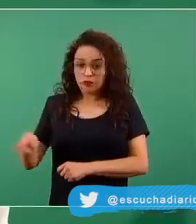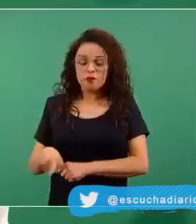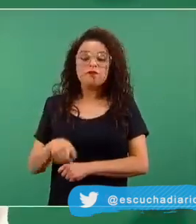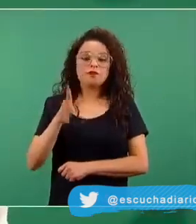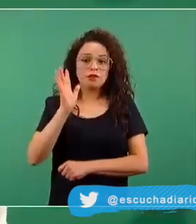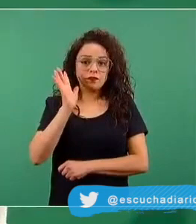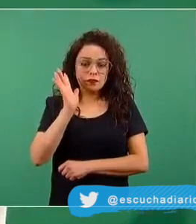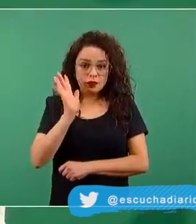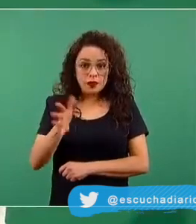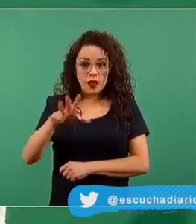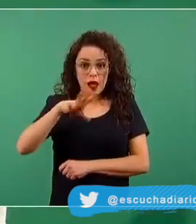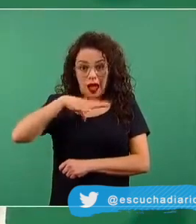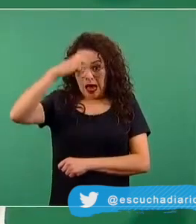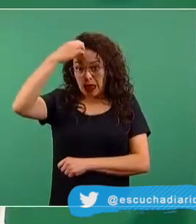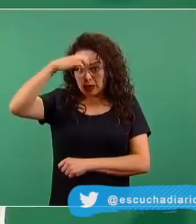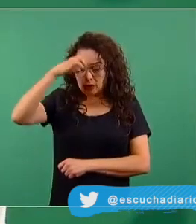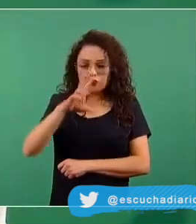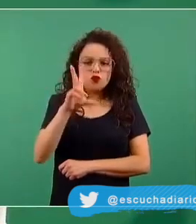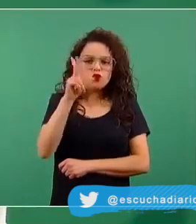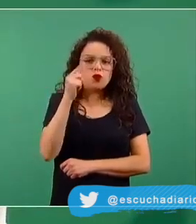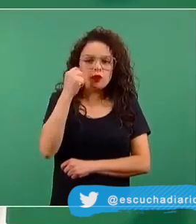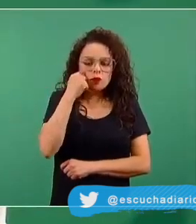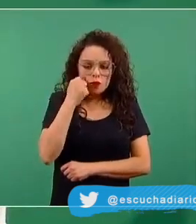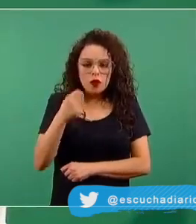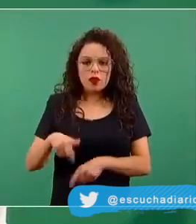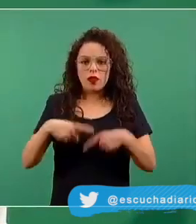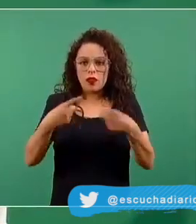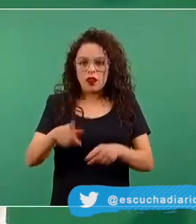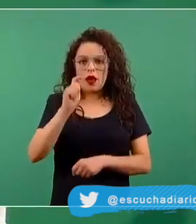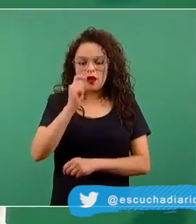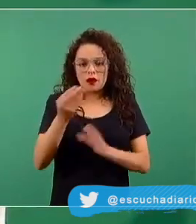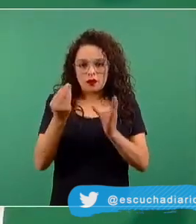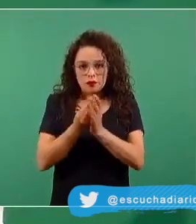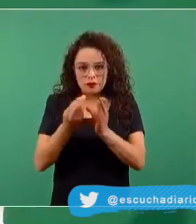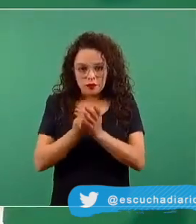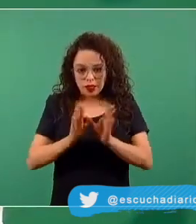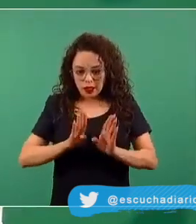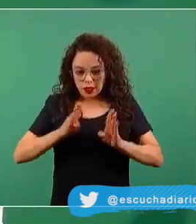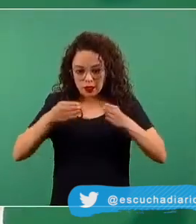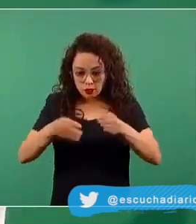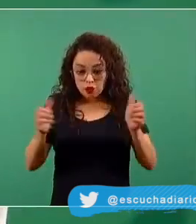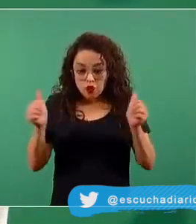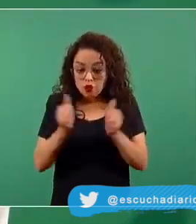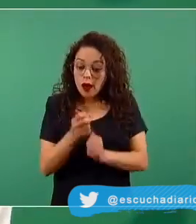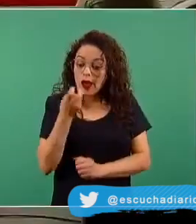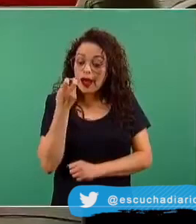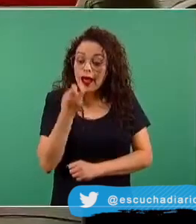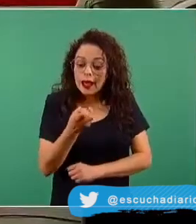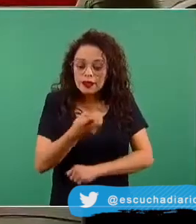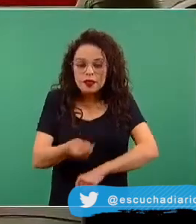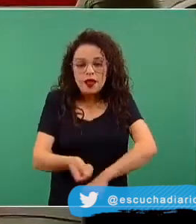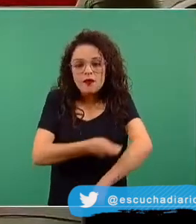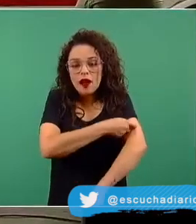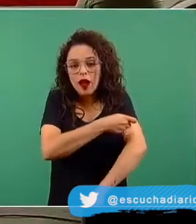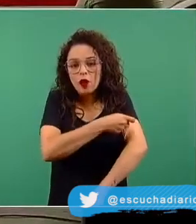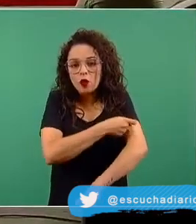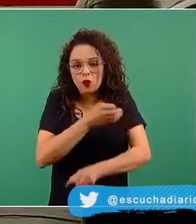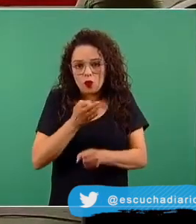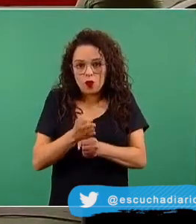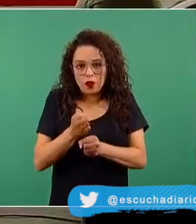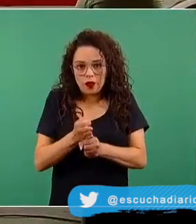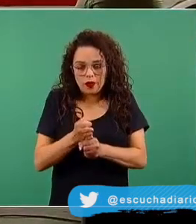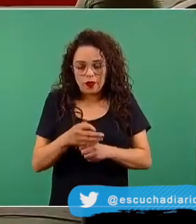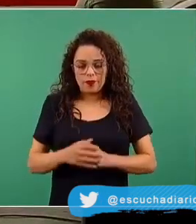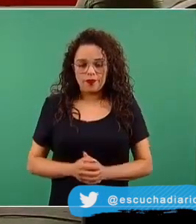se les capacita específicamente sobre los elementos que tienen que ver con estas vacunas. Hay partes de la técnica